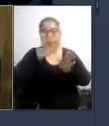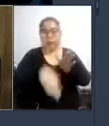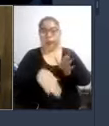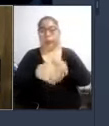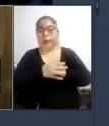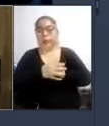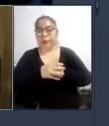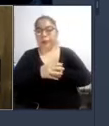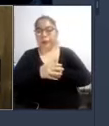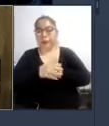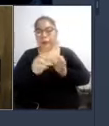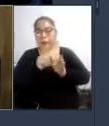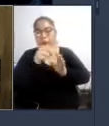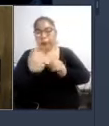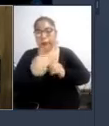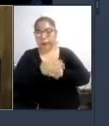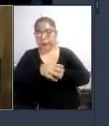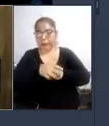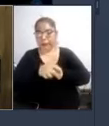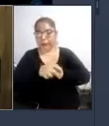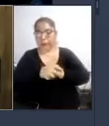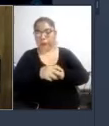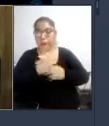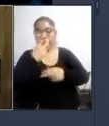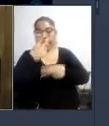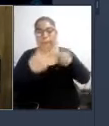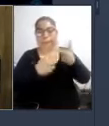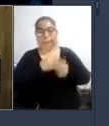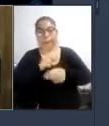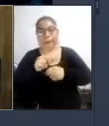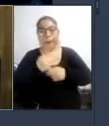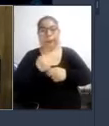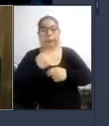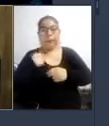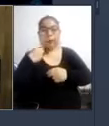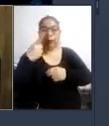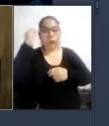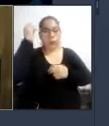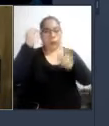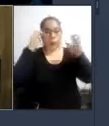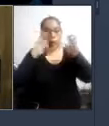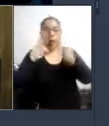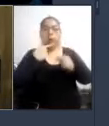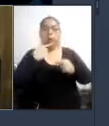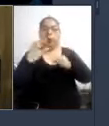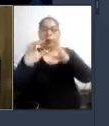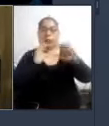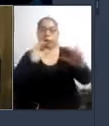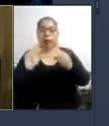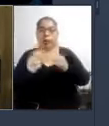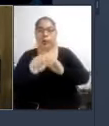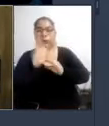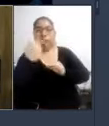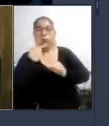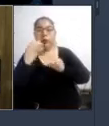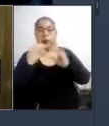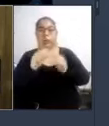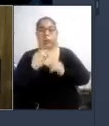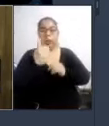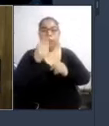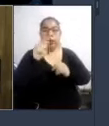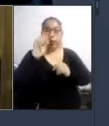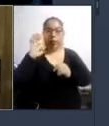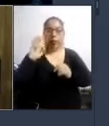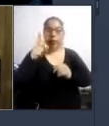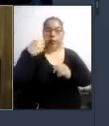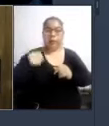por ello sería muy recomendable y lo dejo como una inquietud coordinar y cursar comunicación a la ATE y a